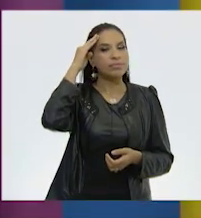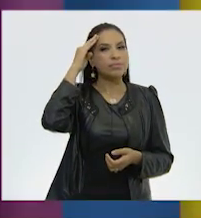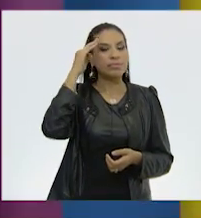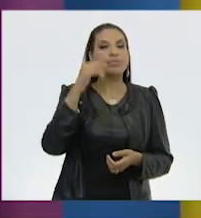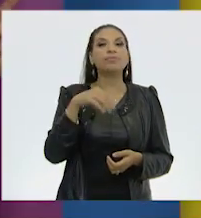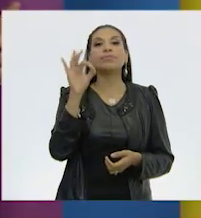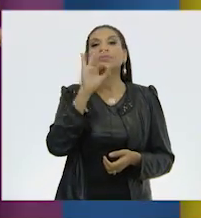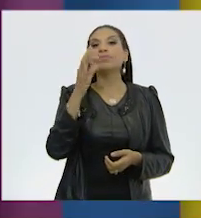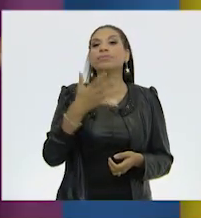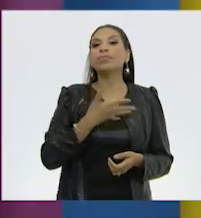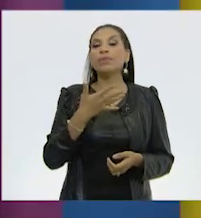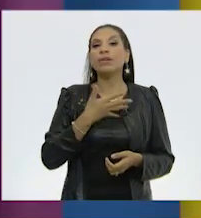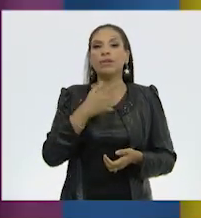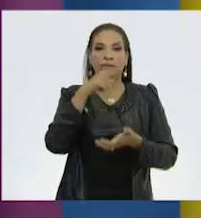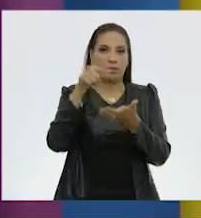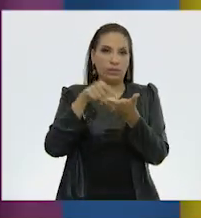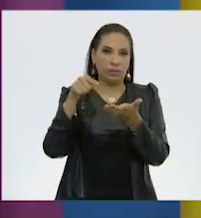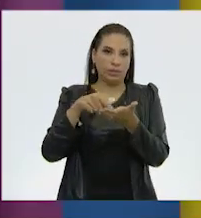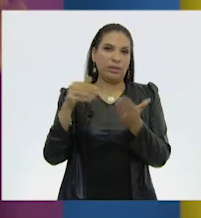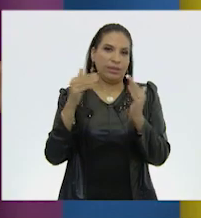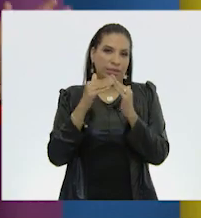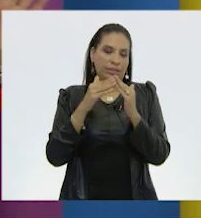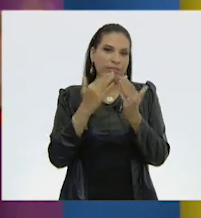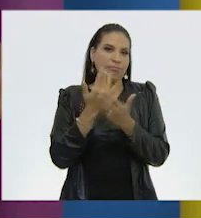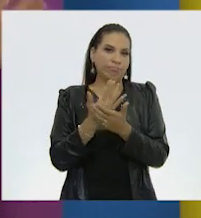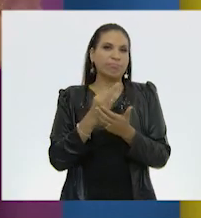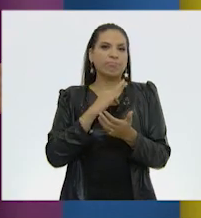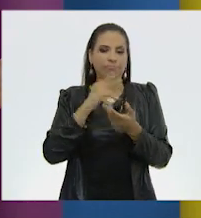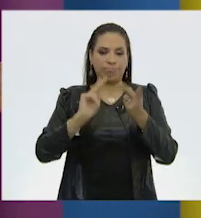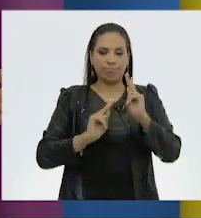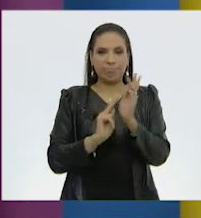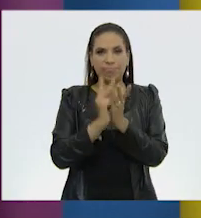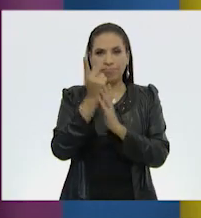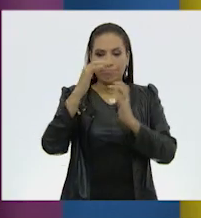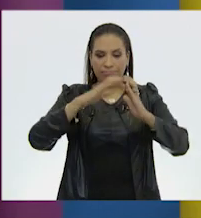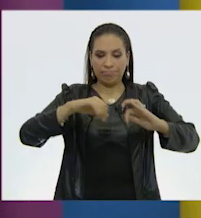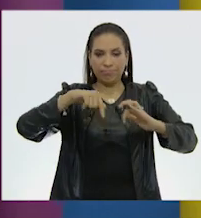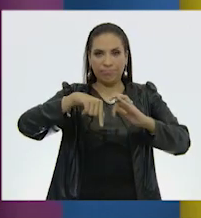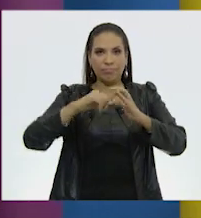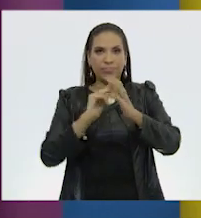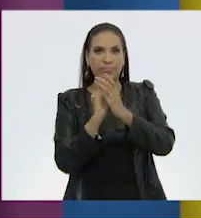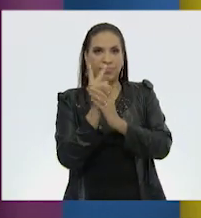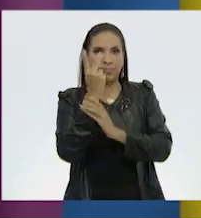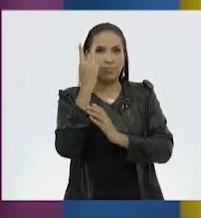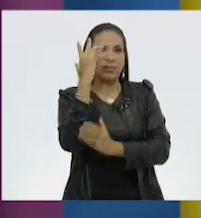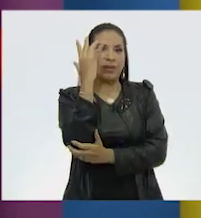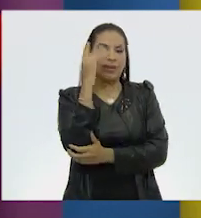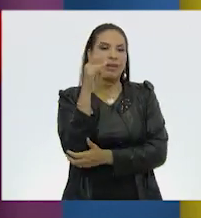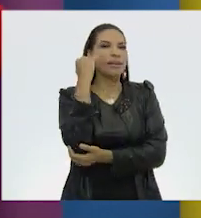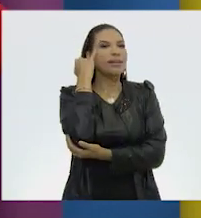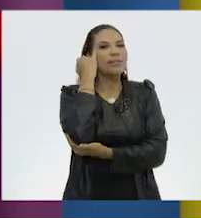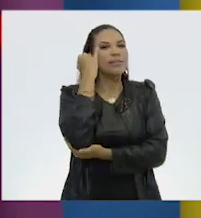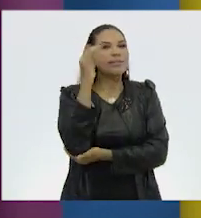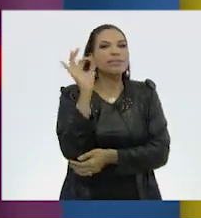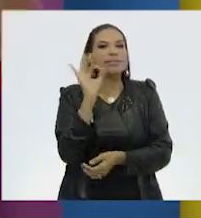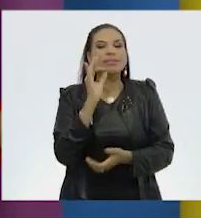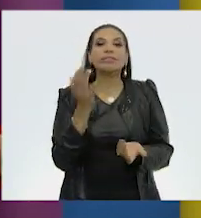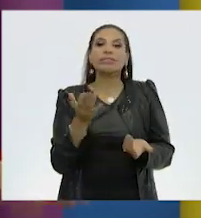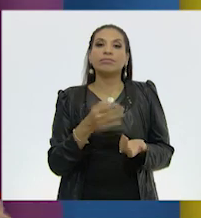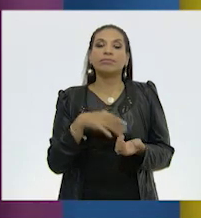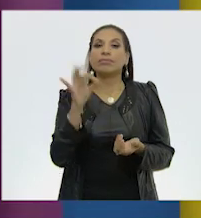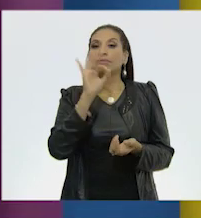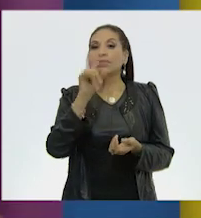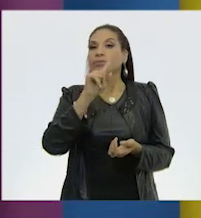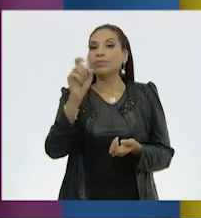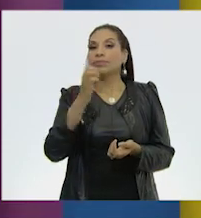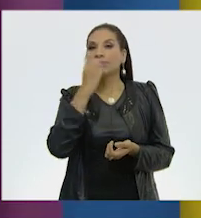Que si tenemos espacio en casa, podríamos sembrar un árbol. Imagínense, nada más imagínense, si 100